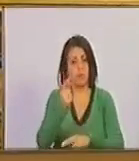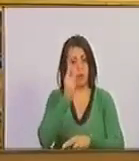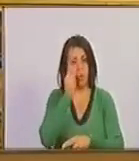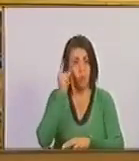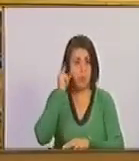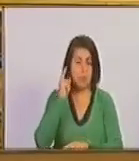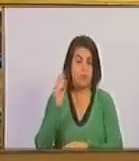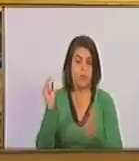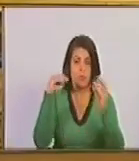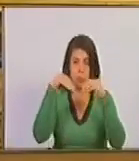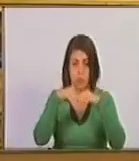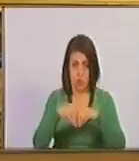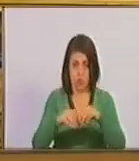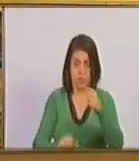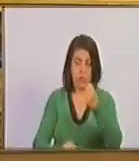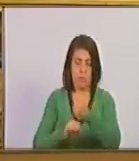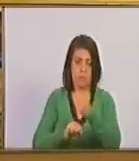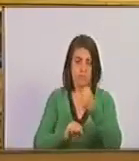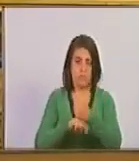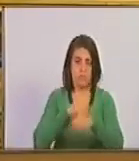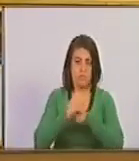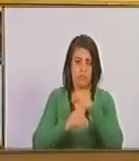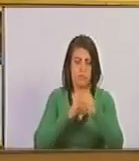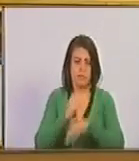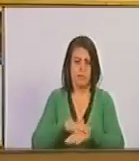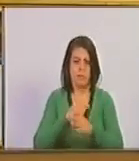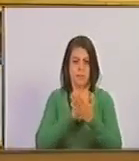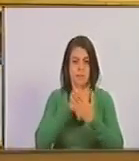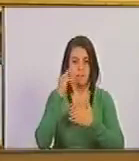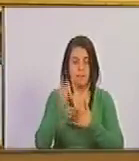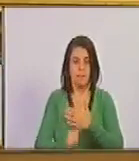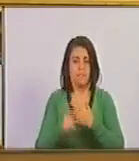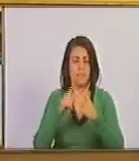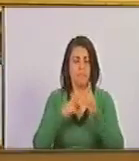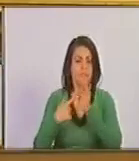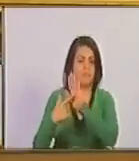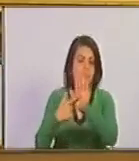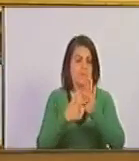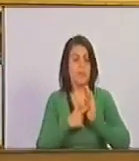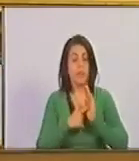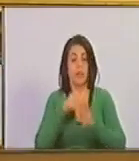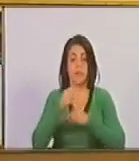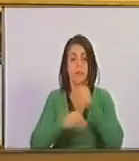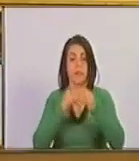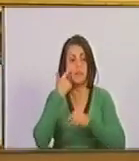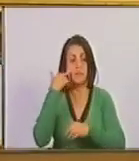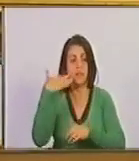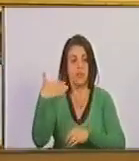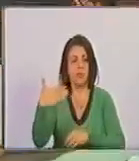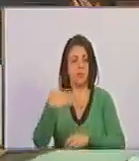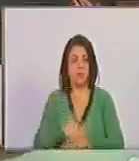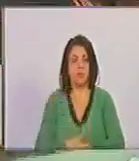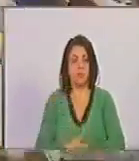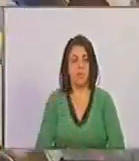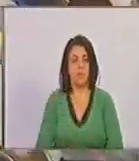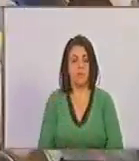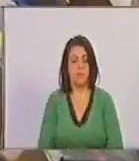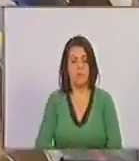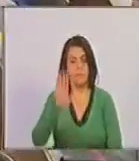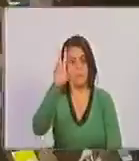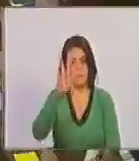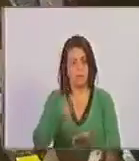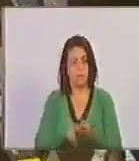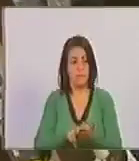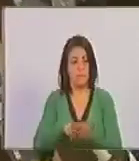honorables diputados que estén a favor del proyecto presentado, sirvense manifestarlo con la señal de costumbre. Queda